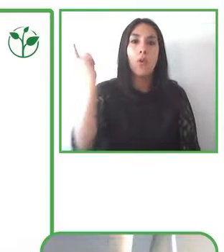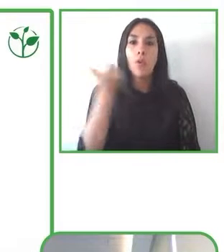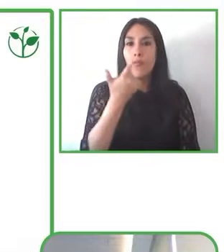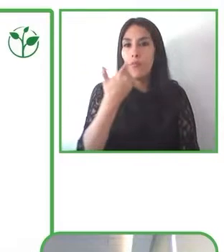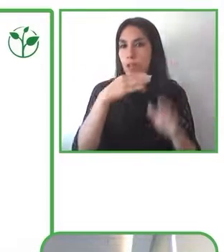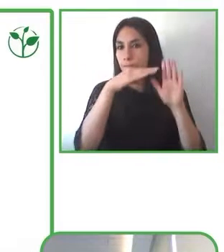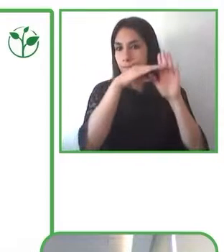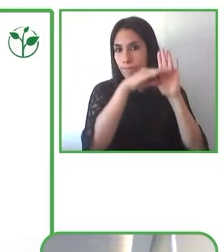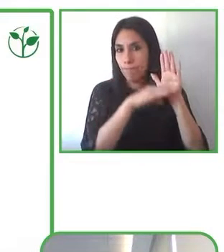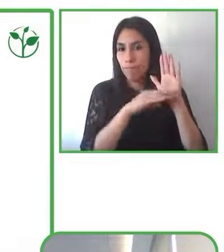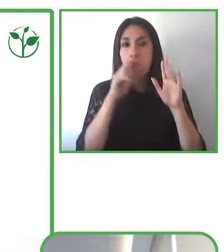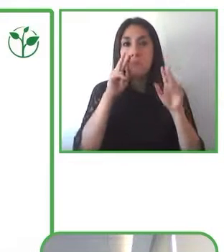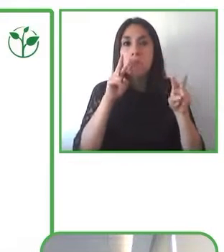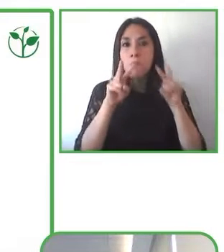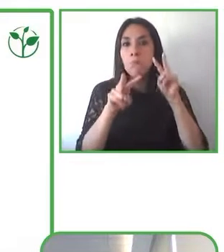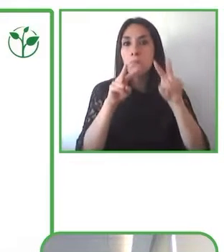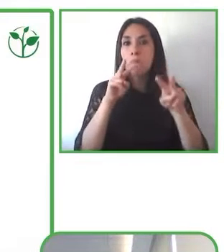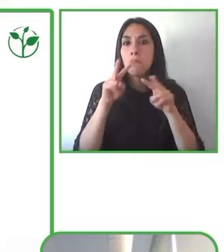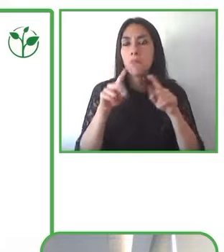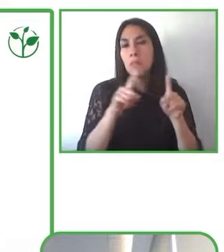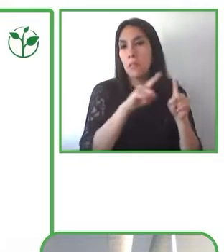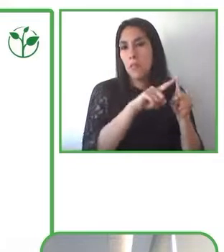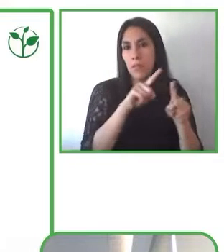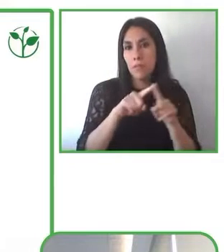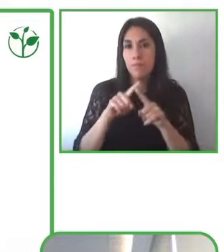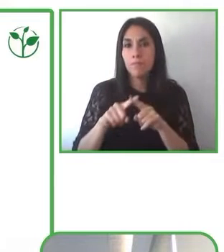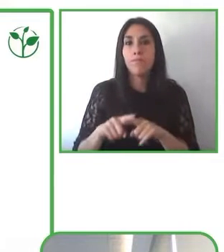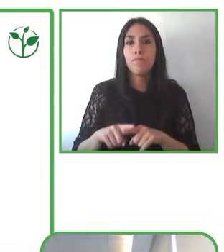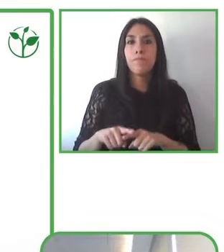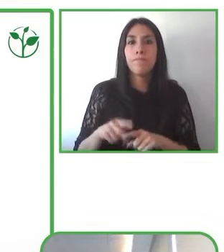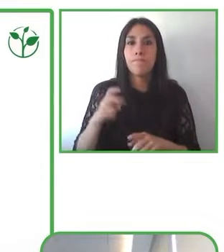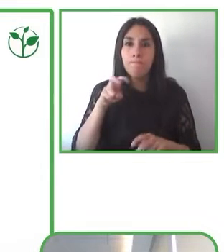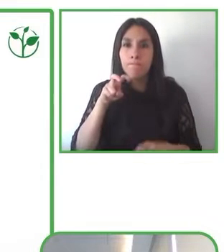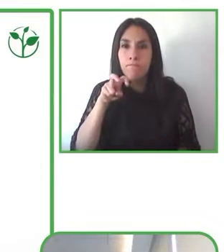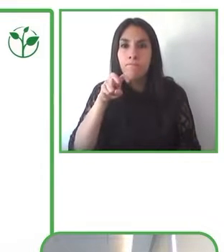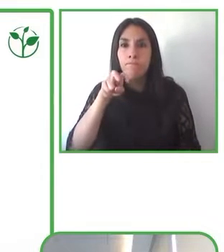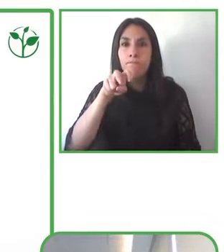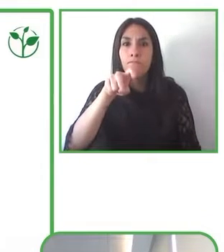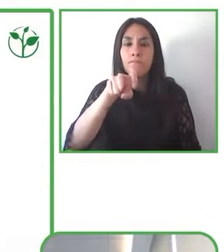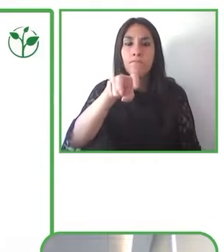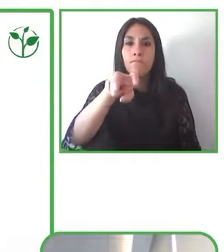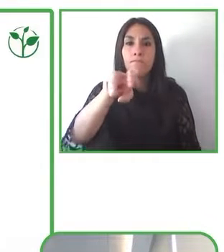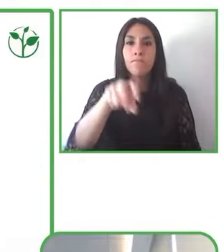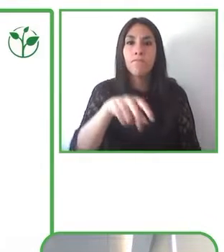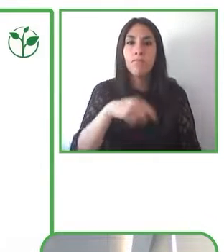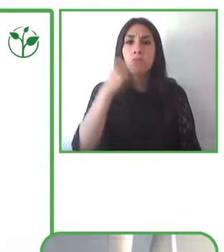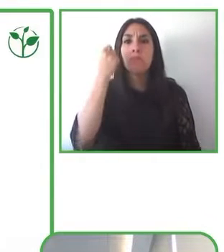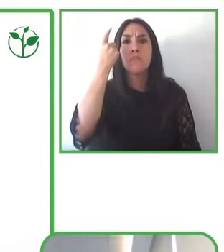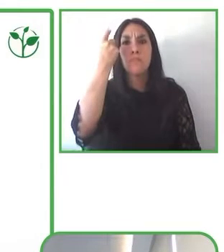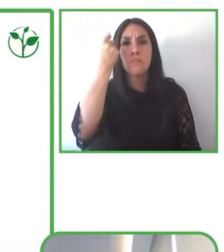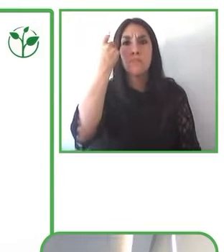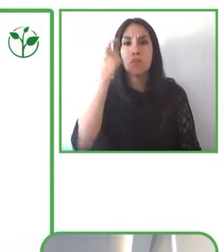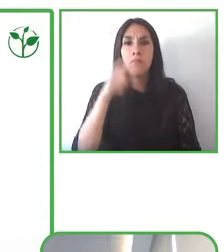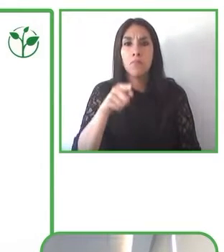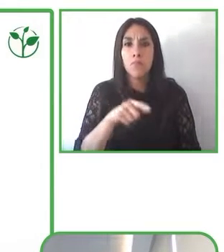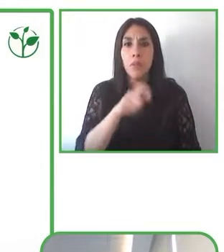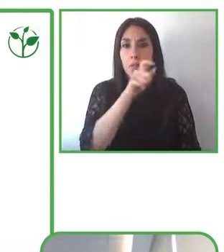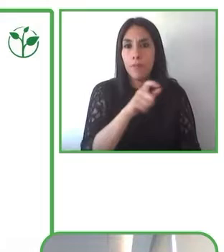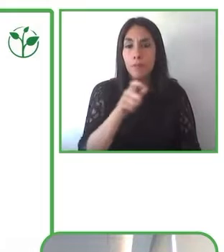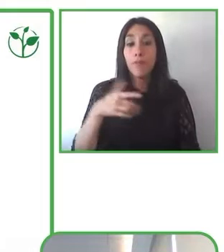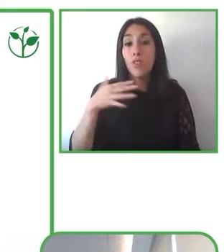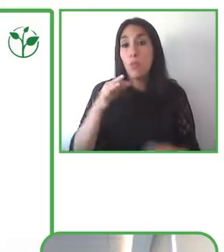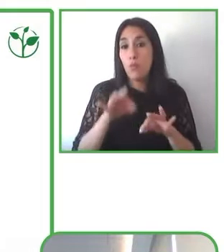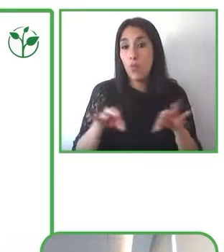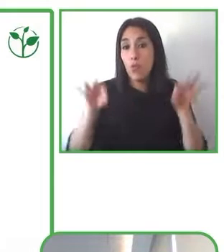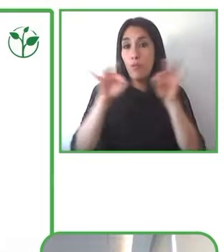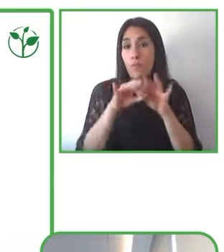movilidad de percepción y comprensión de las personas que es la clave para desarrollar un diseño que funcione para